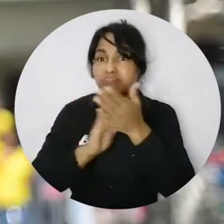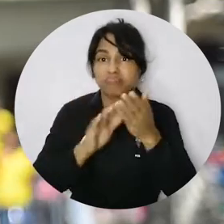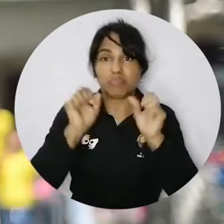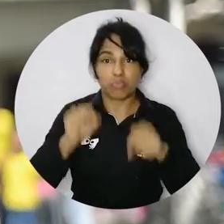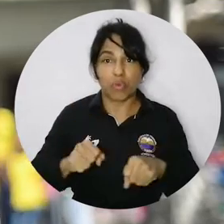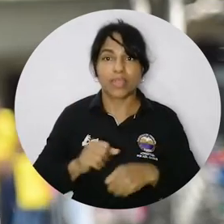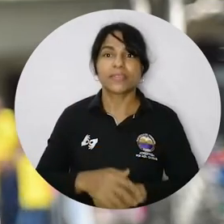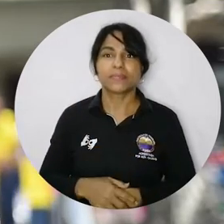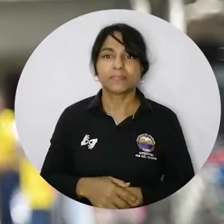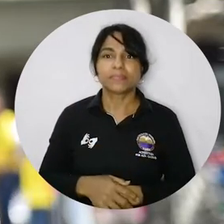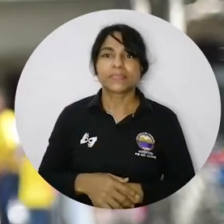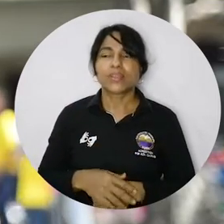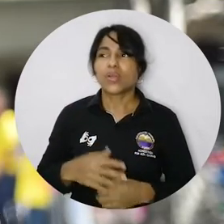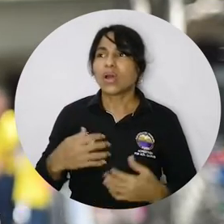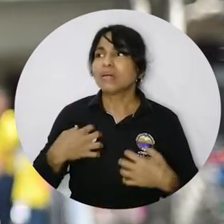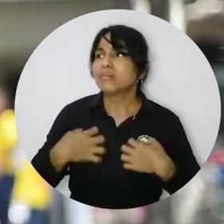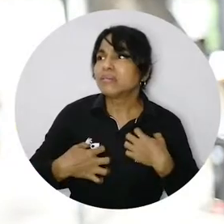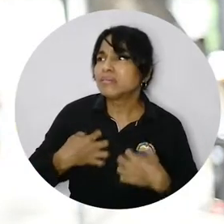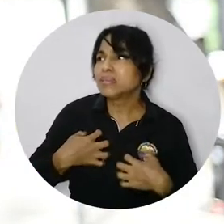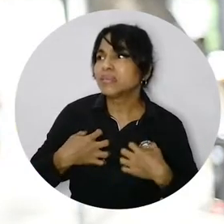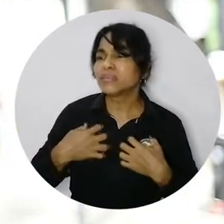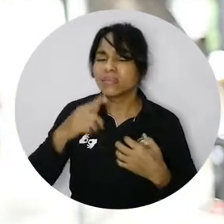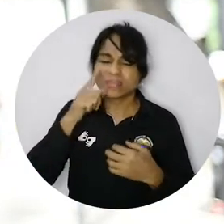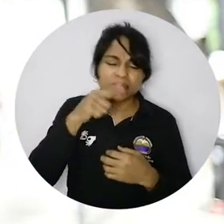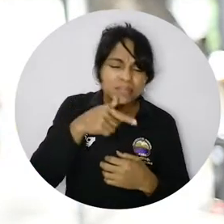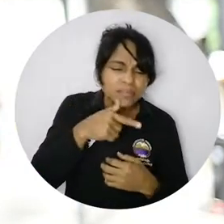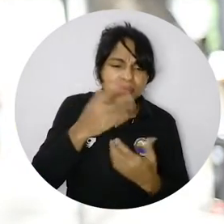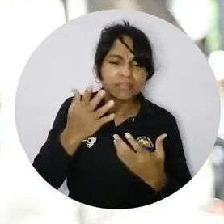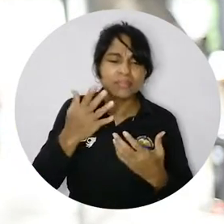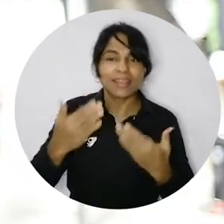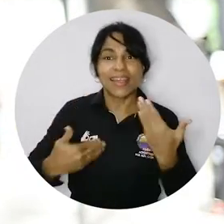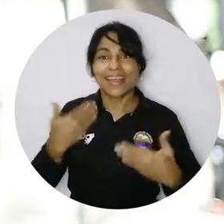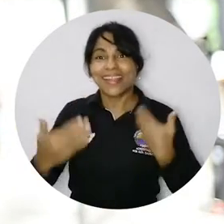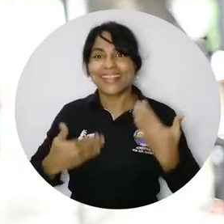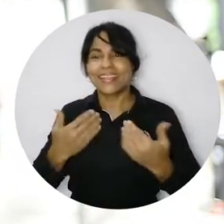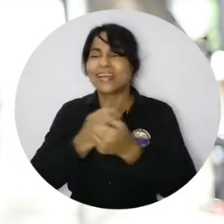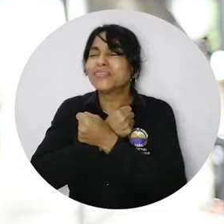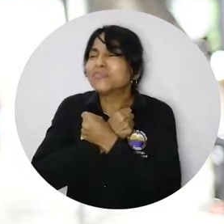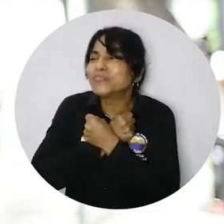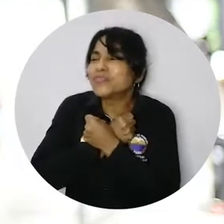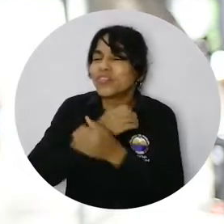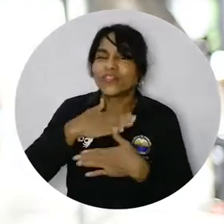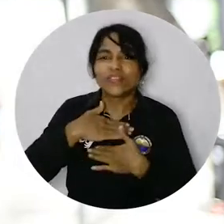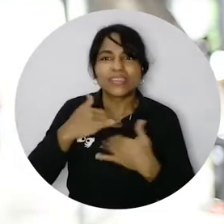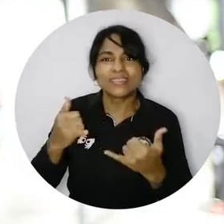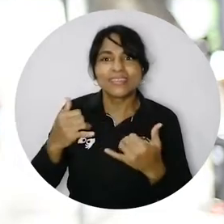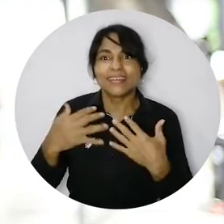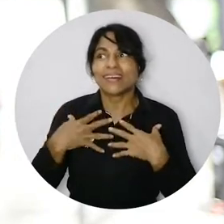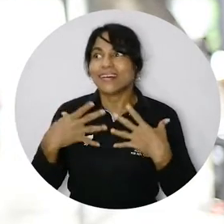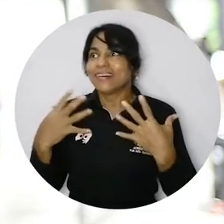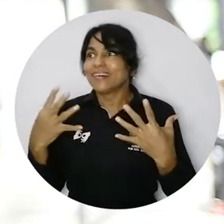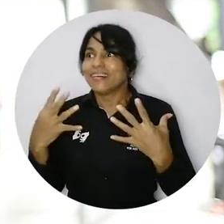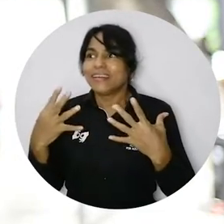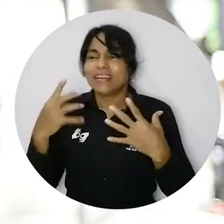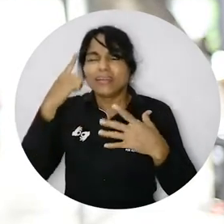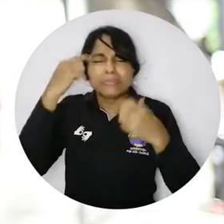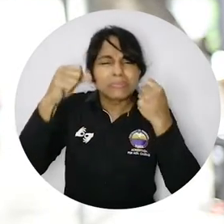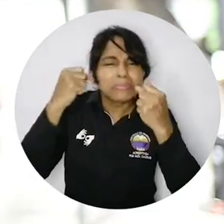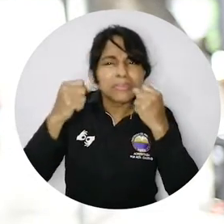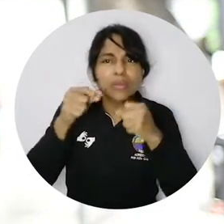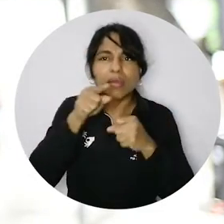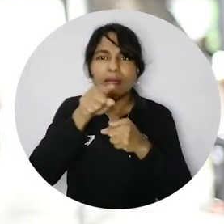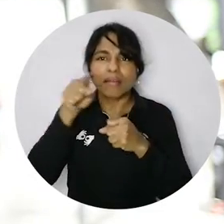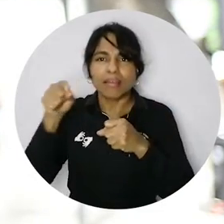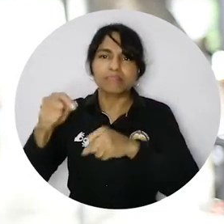siempre hay una solución para cada problema de la vida. Sentir miedo, tristeza, alegría, amor, felicidad, euforia y preocupación